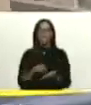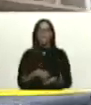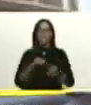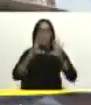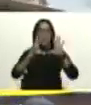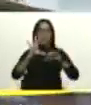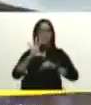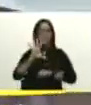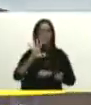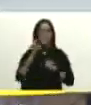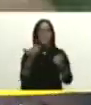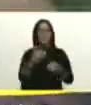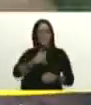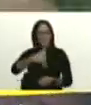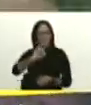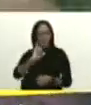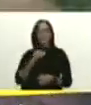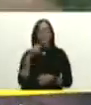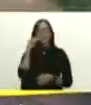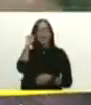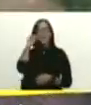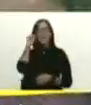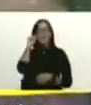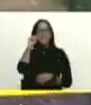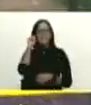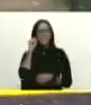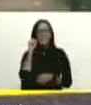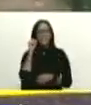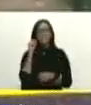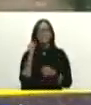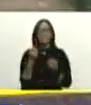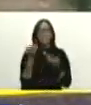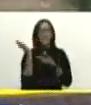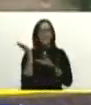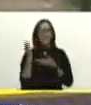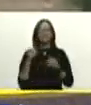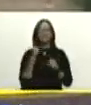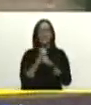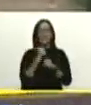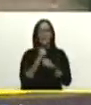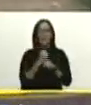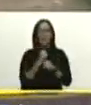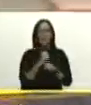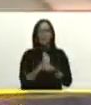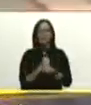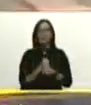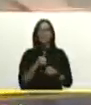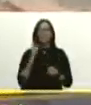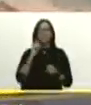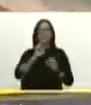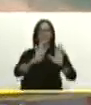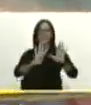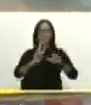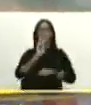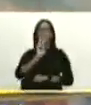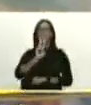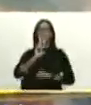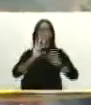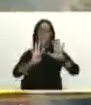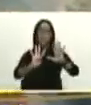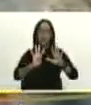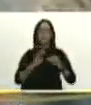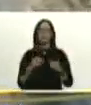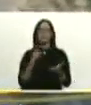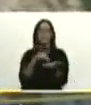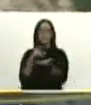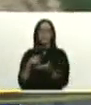llegaron, pero las amarillas indican de que ya hay frentes abiertos de trabajo, tenemos 29 frentes de trabajo abiertos y